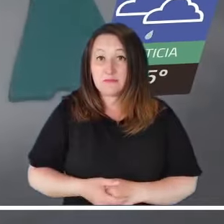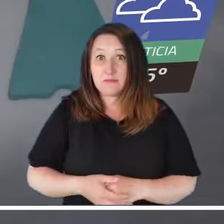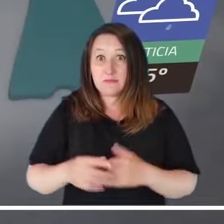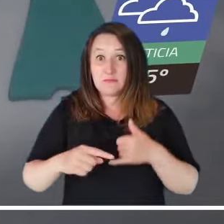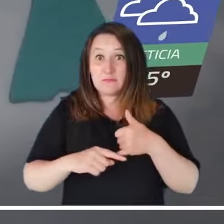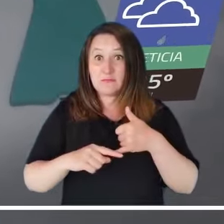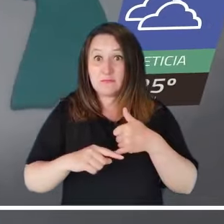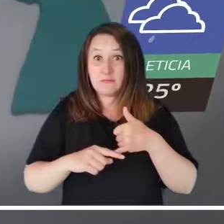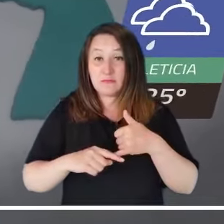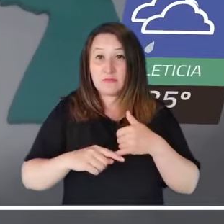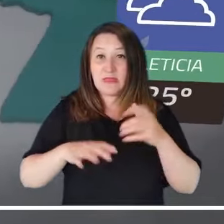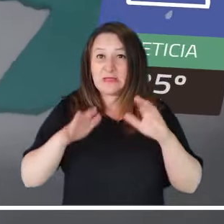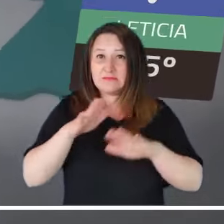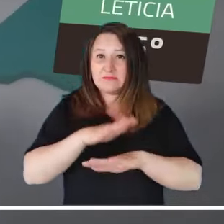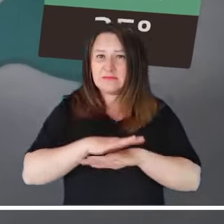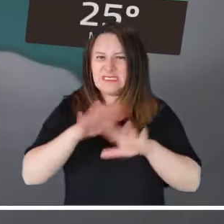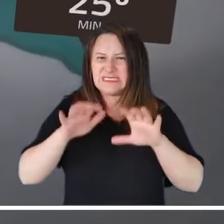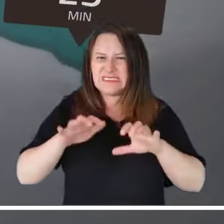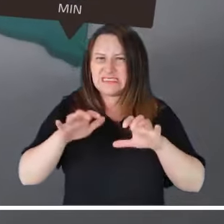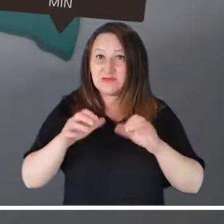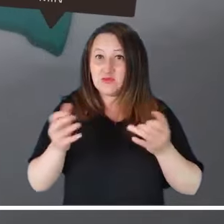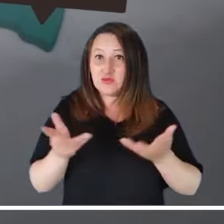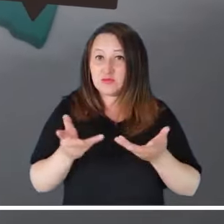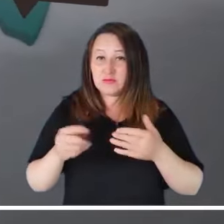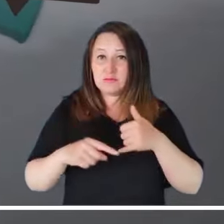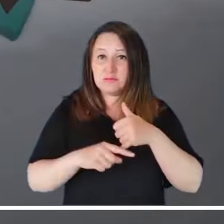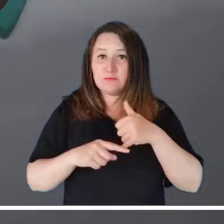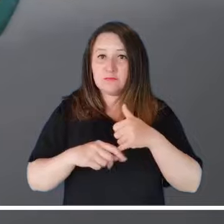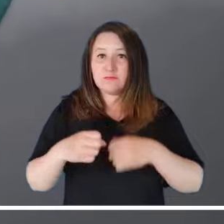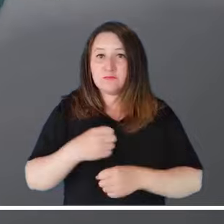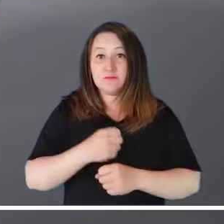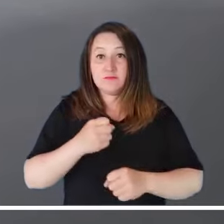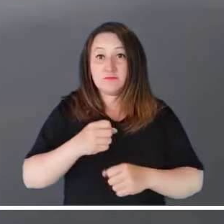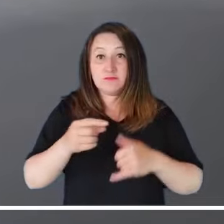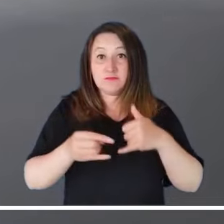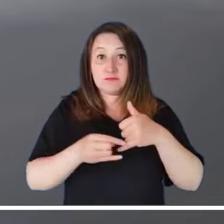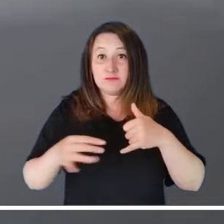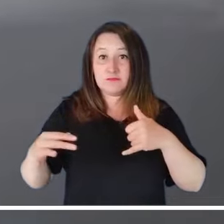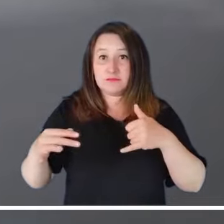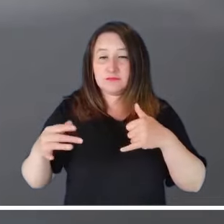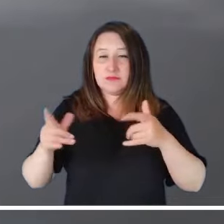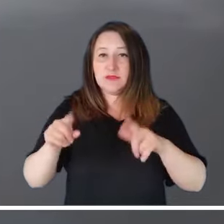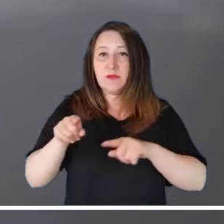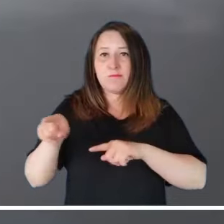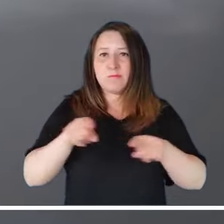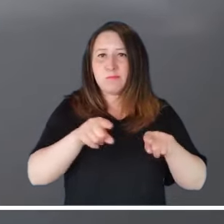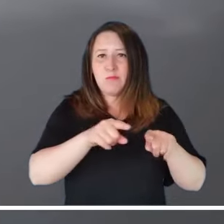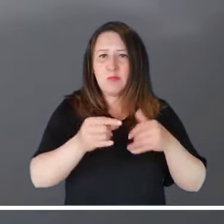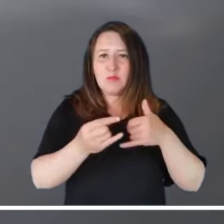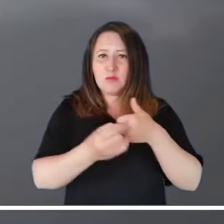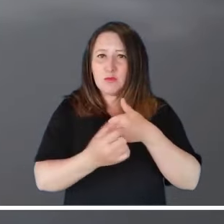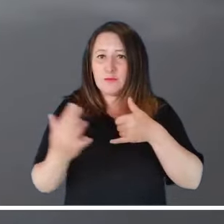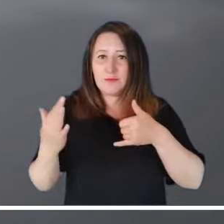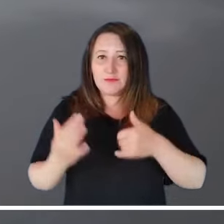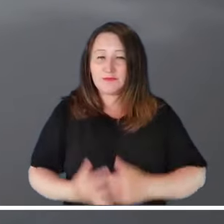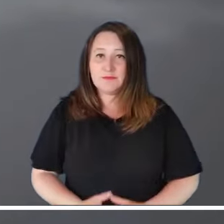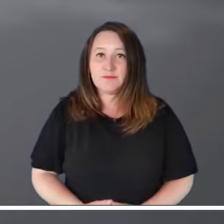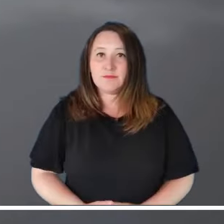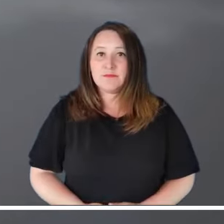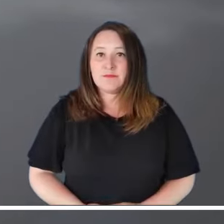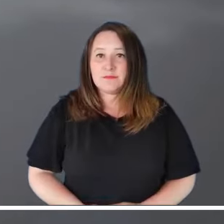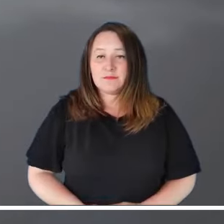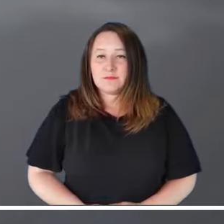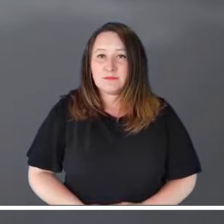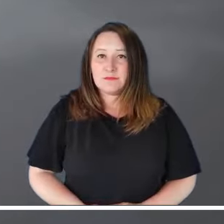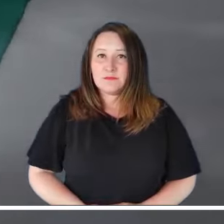habitual cuota de lluvias. Esta noche se esperan en Baupés, Caquetá, Putumayo y Amazonas con especial atención en el